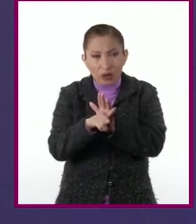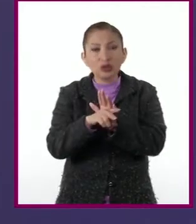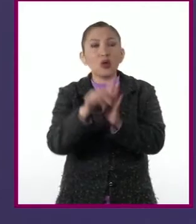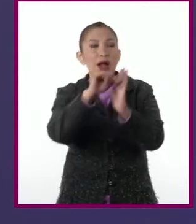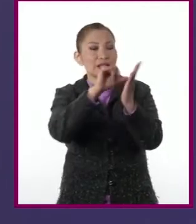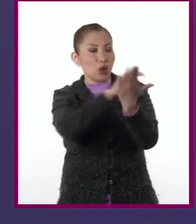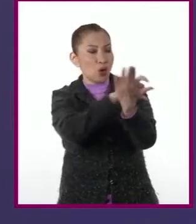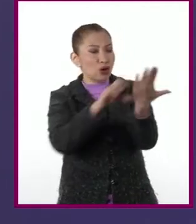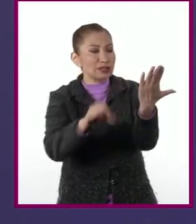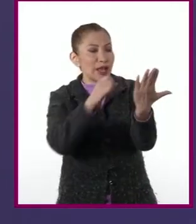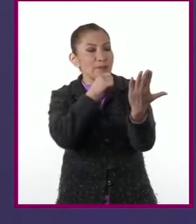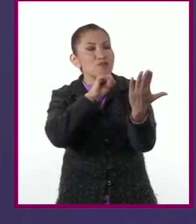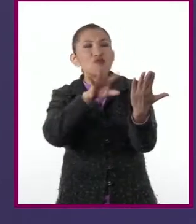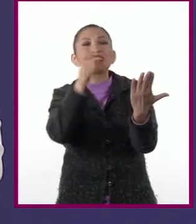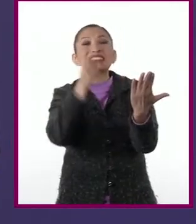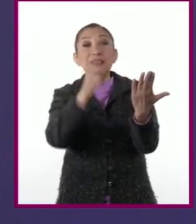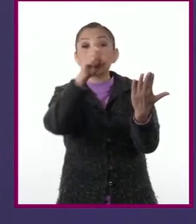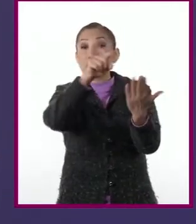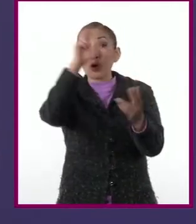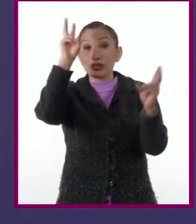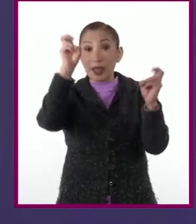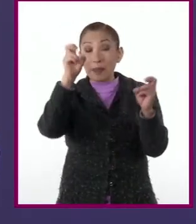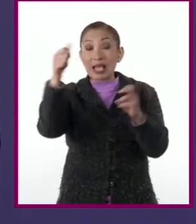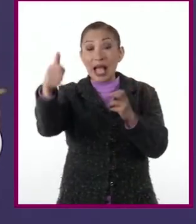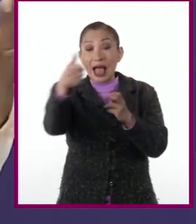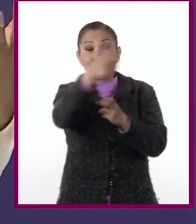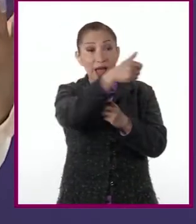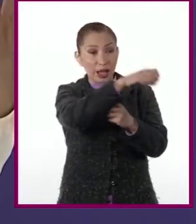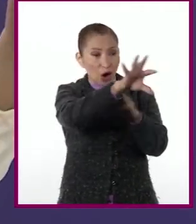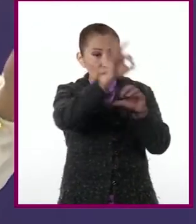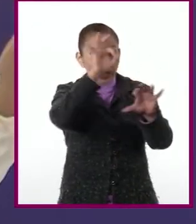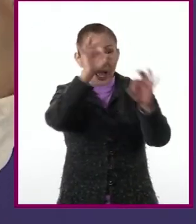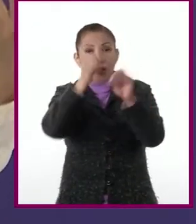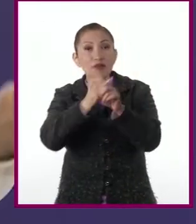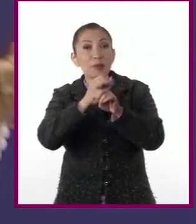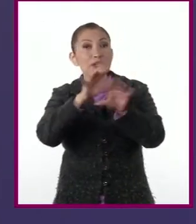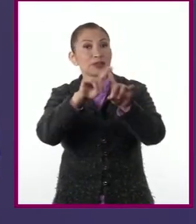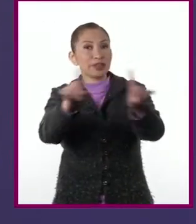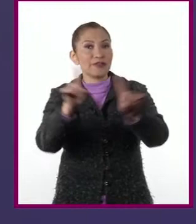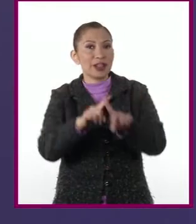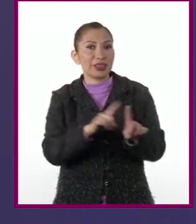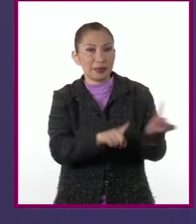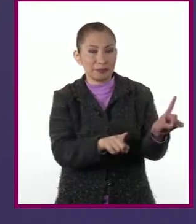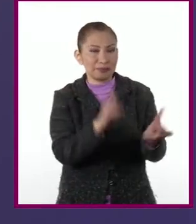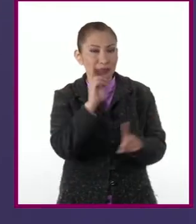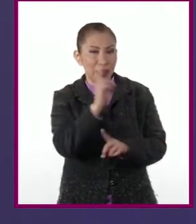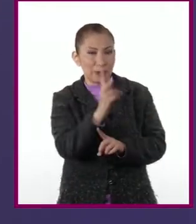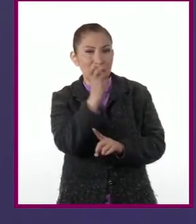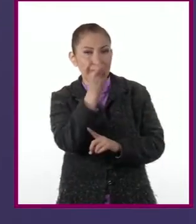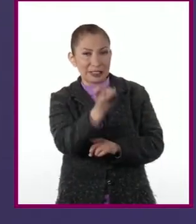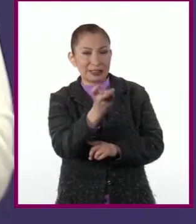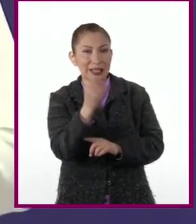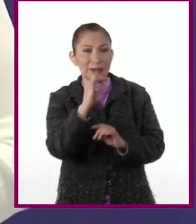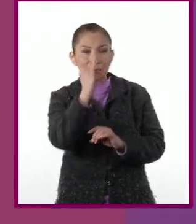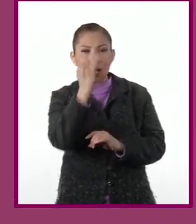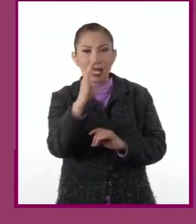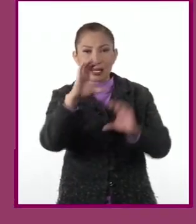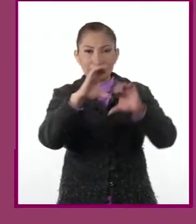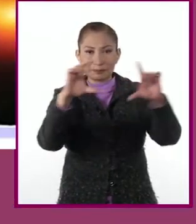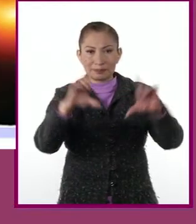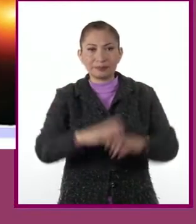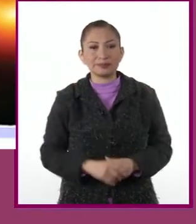divulgación acerca de este tema y en cada uno encontraríamos datos diferentes. Veamos las siguientes imágenes.